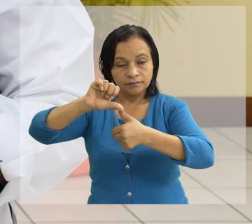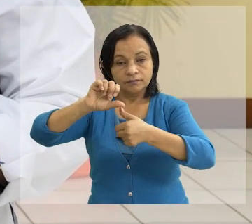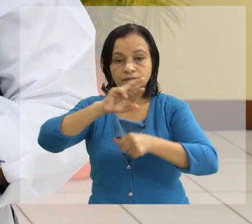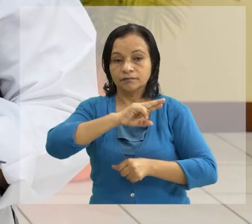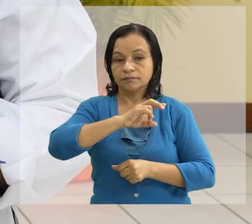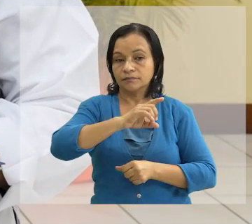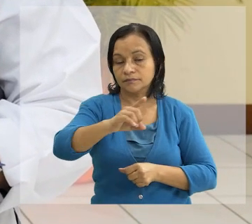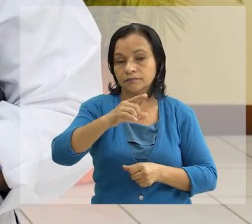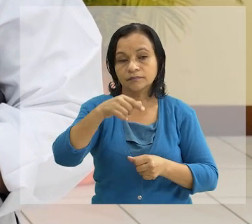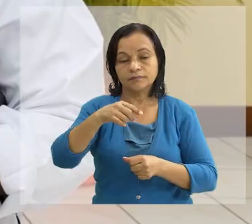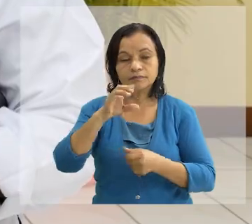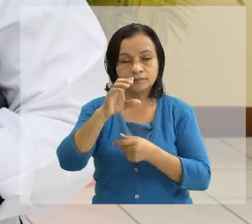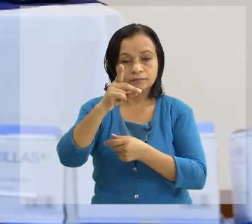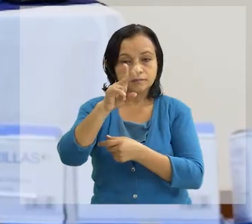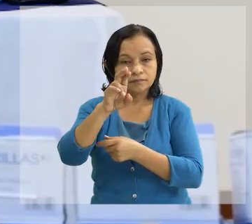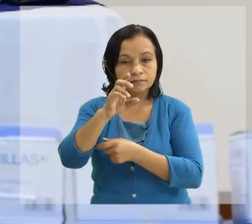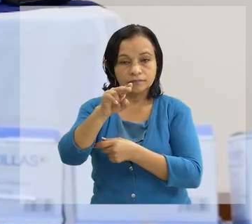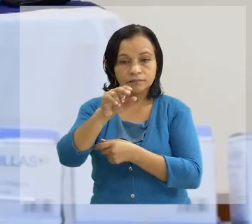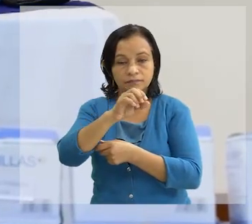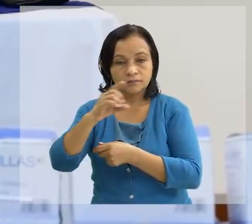República Dominicana, CEPREDEMATS